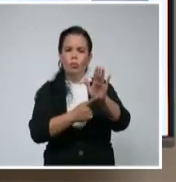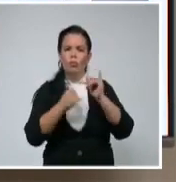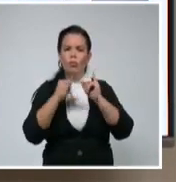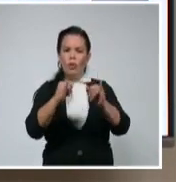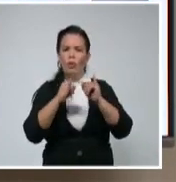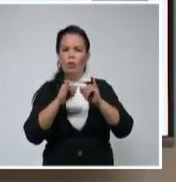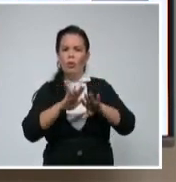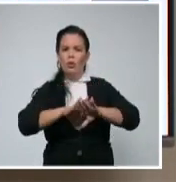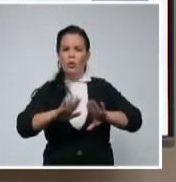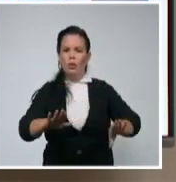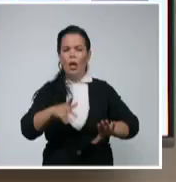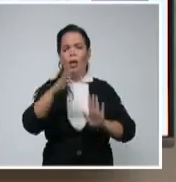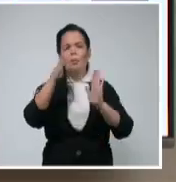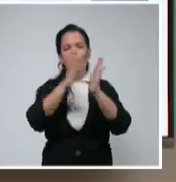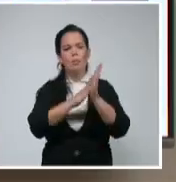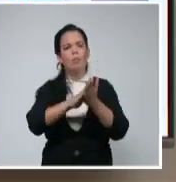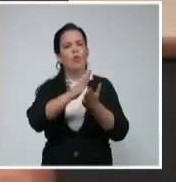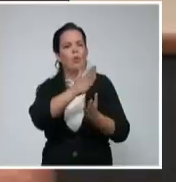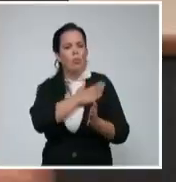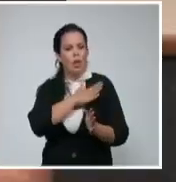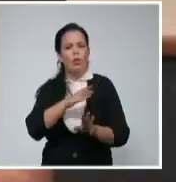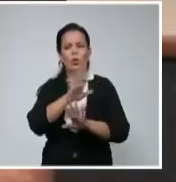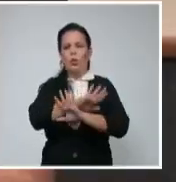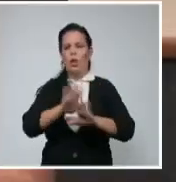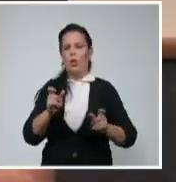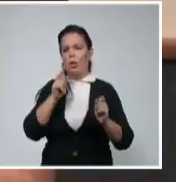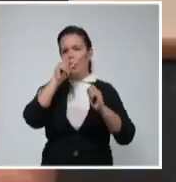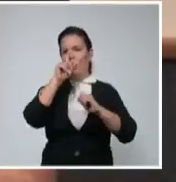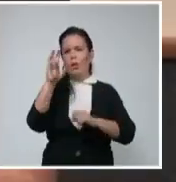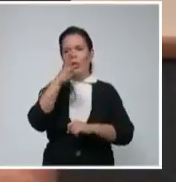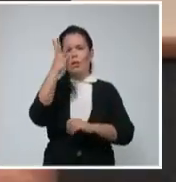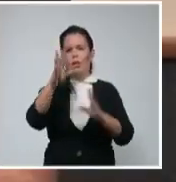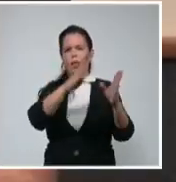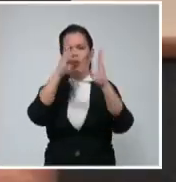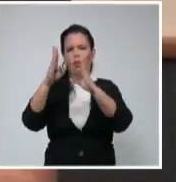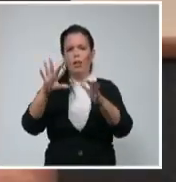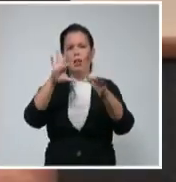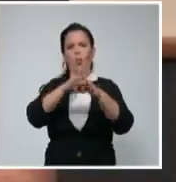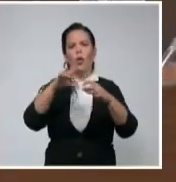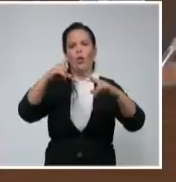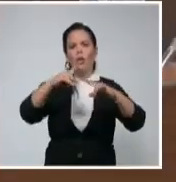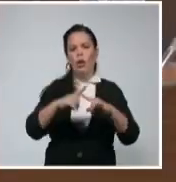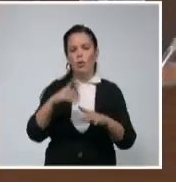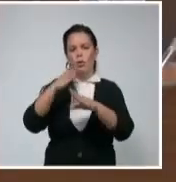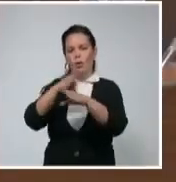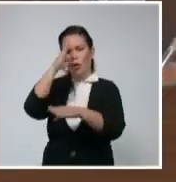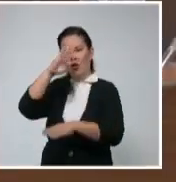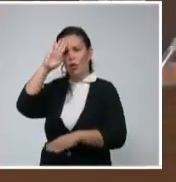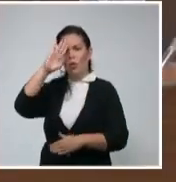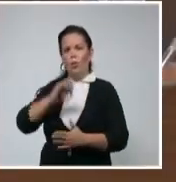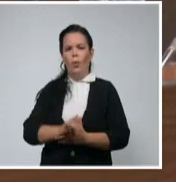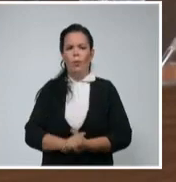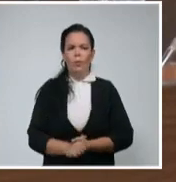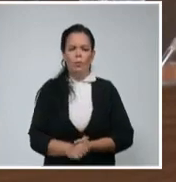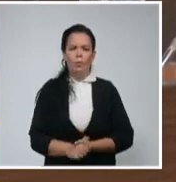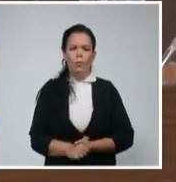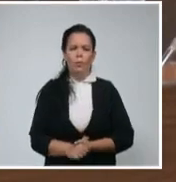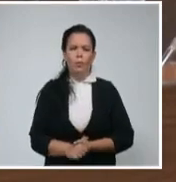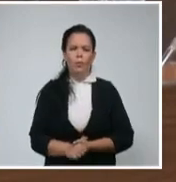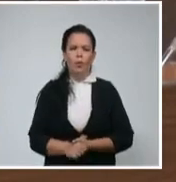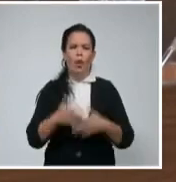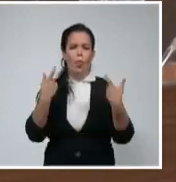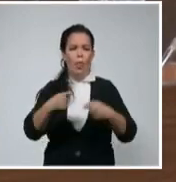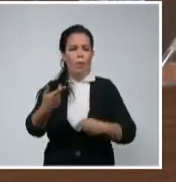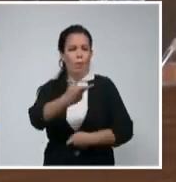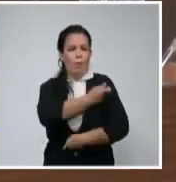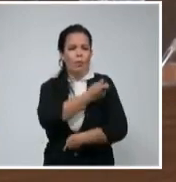iniciar durante el mes de marzo la fase 3 en las ciudades de Guantánamo y Santiago de Cuba. Se deben vacunar 30 mil en Santiago